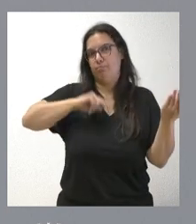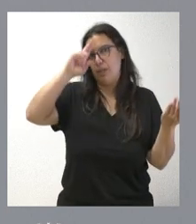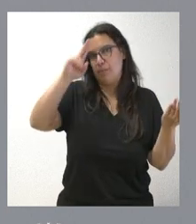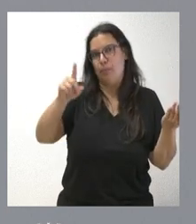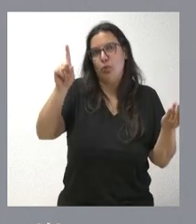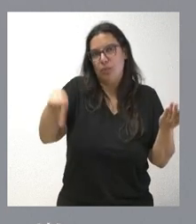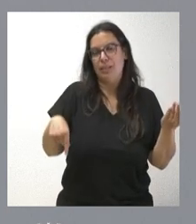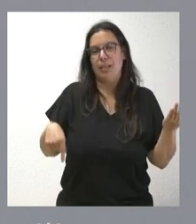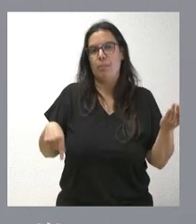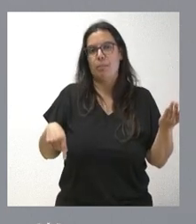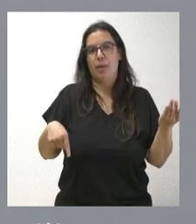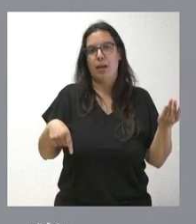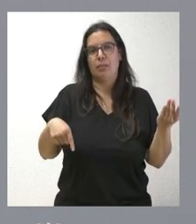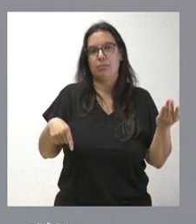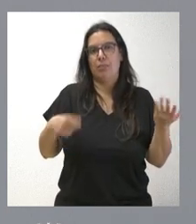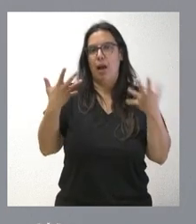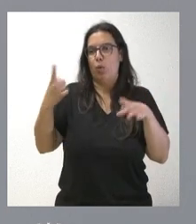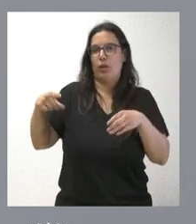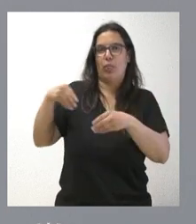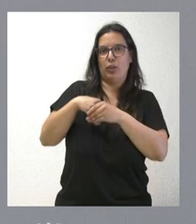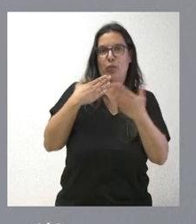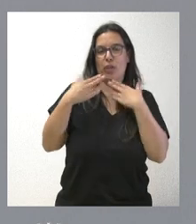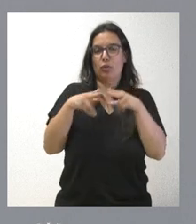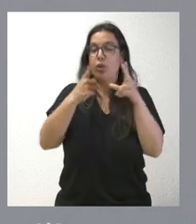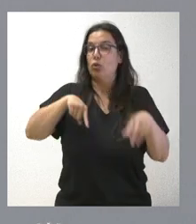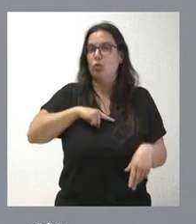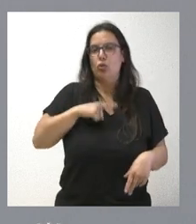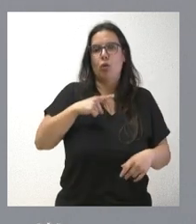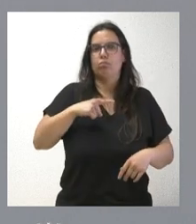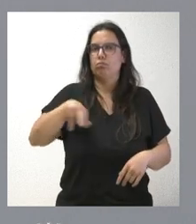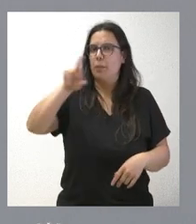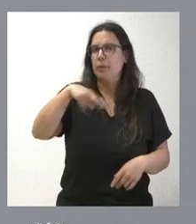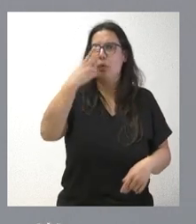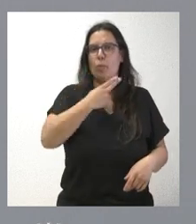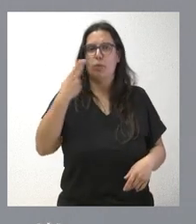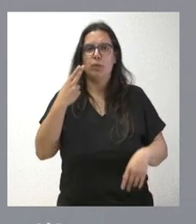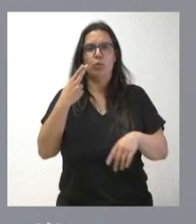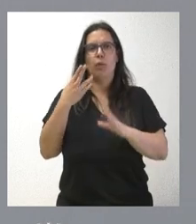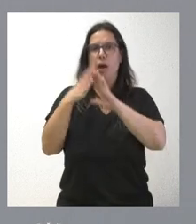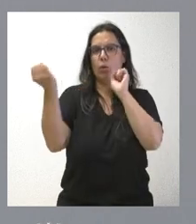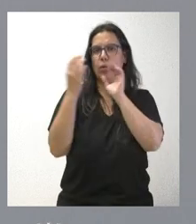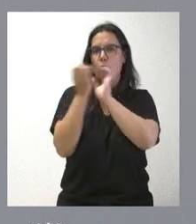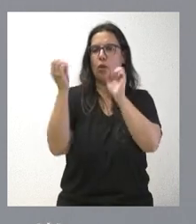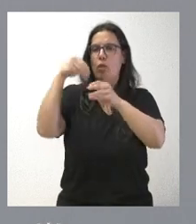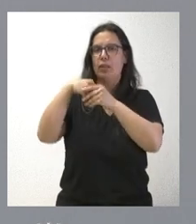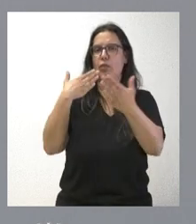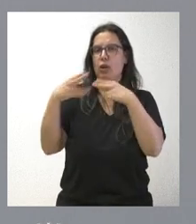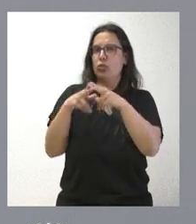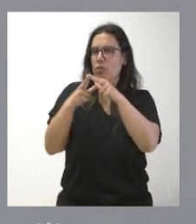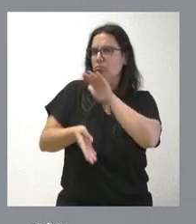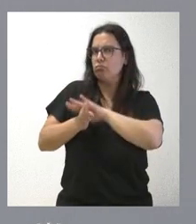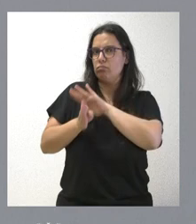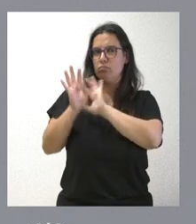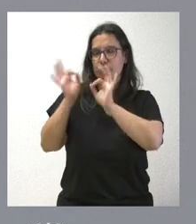órganos del diálogo social. Nosotros reafirmamos nuestro compromiso a seguir abordando acuerdos en el ámbito del diálogo social y